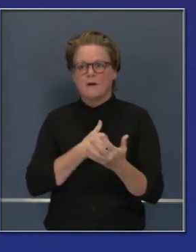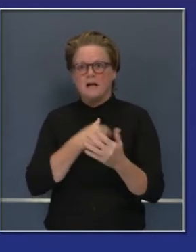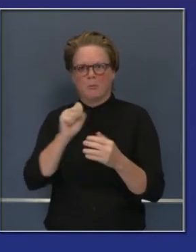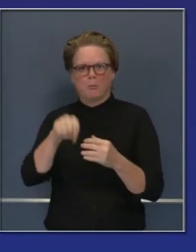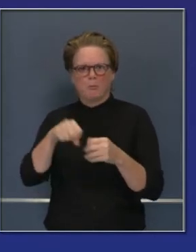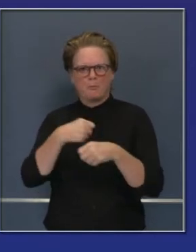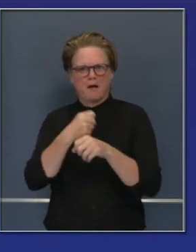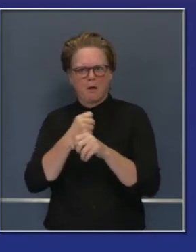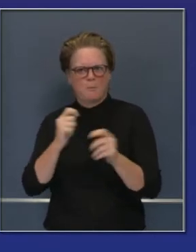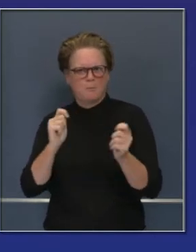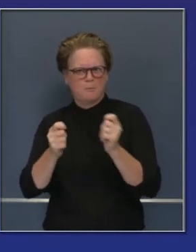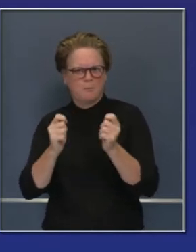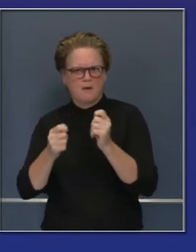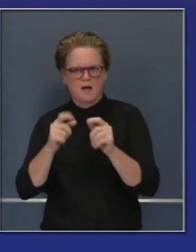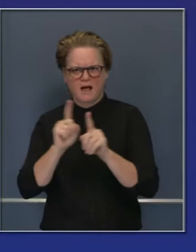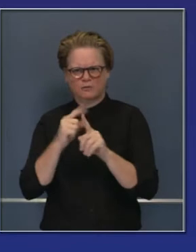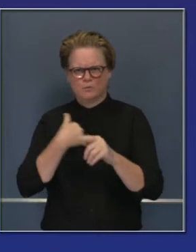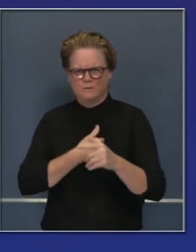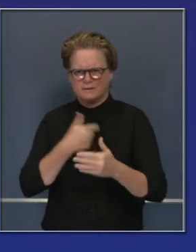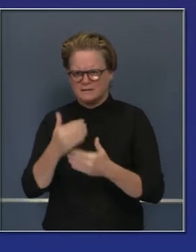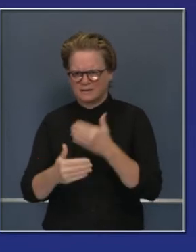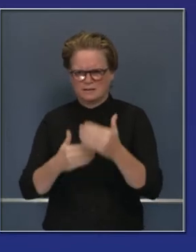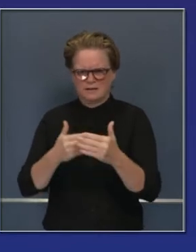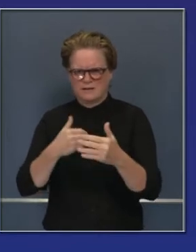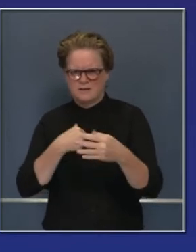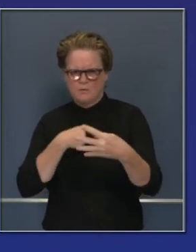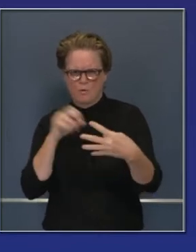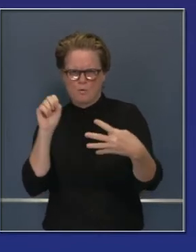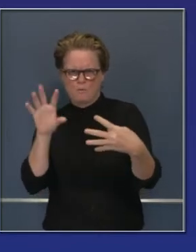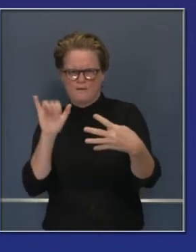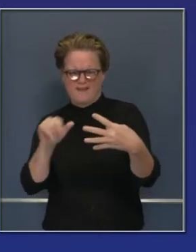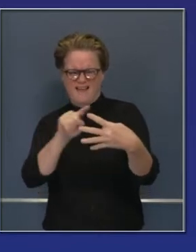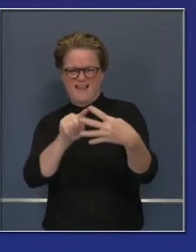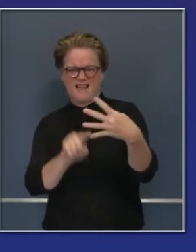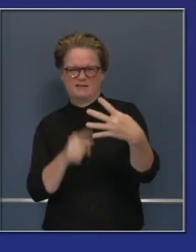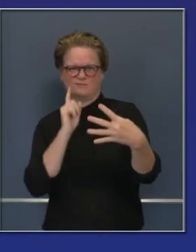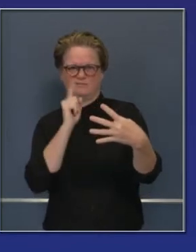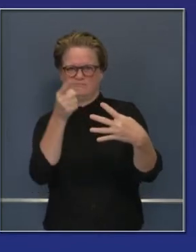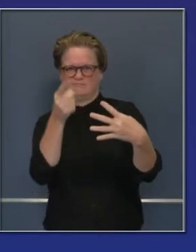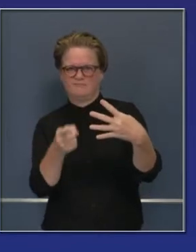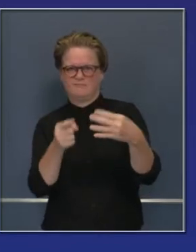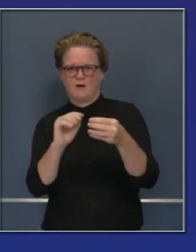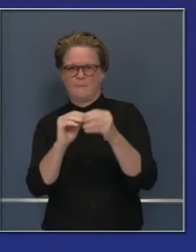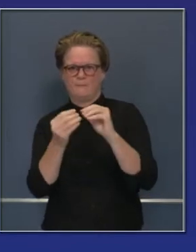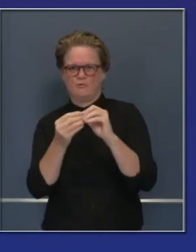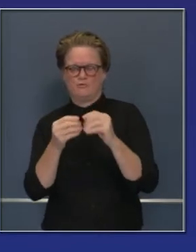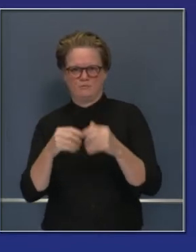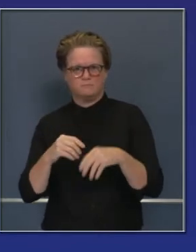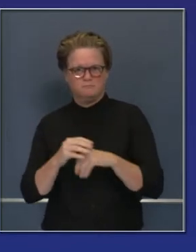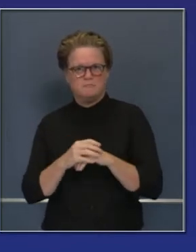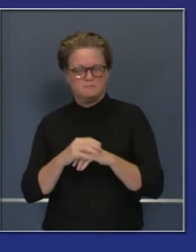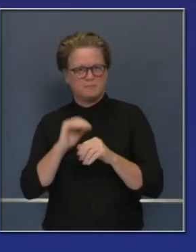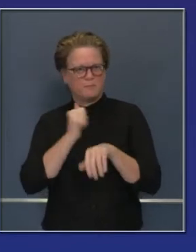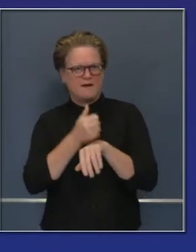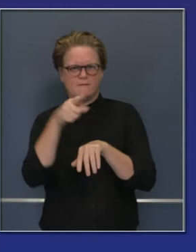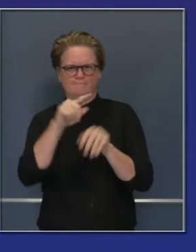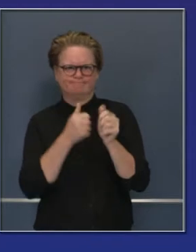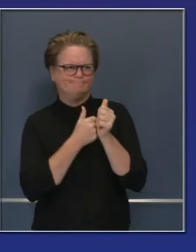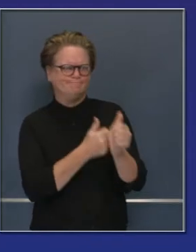moviéndonos hacia adelante, modificando nuestro estatus, proporcionando más flexibilidad de acuerdo con este plan.